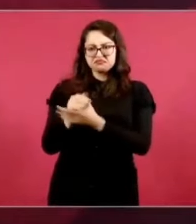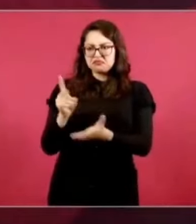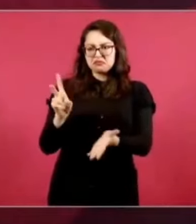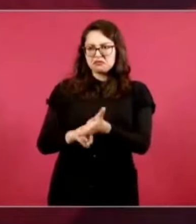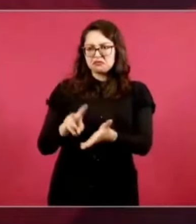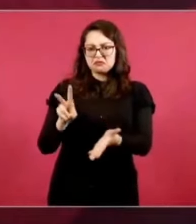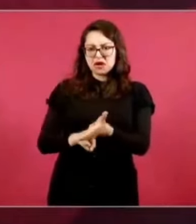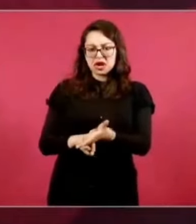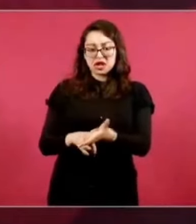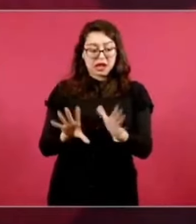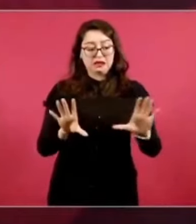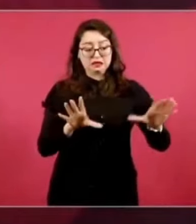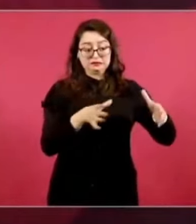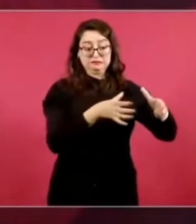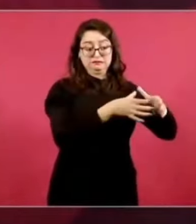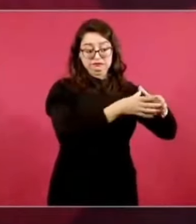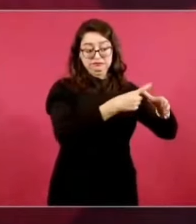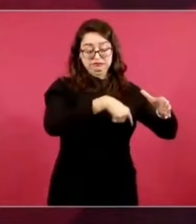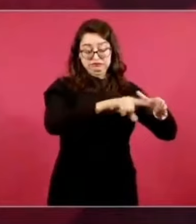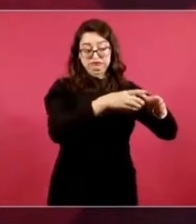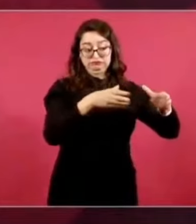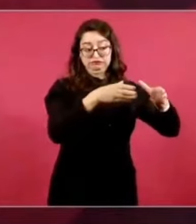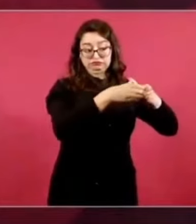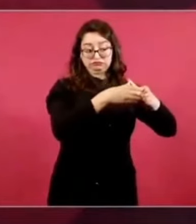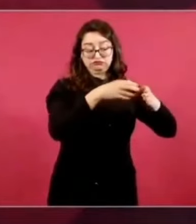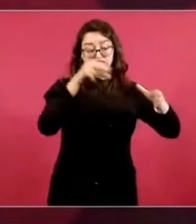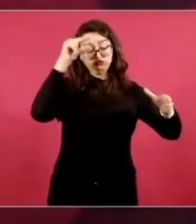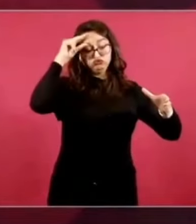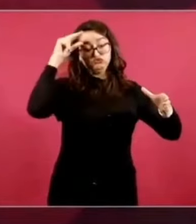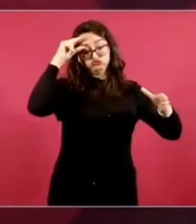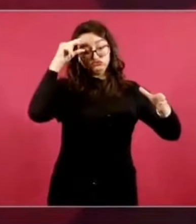opinólogos, sabiondos?